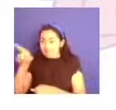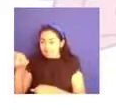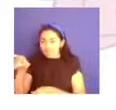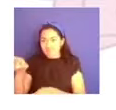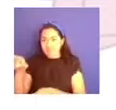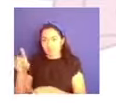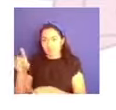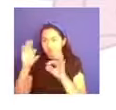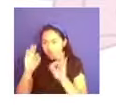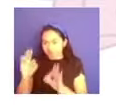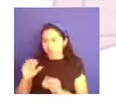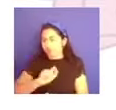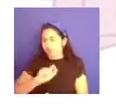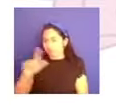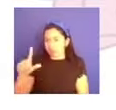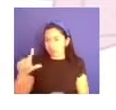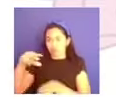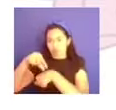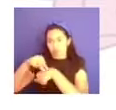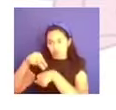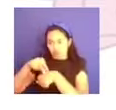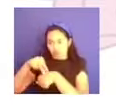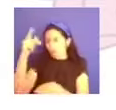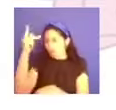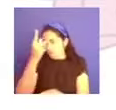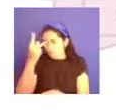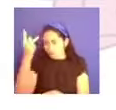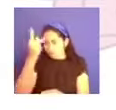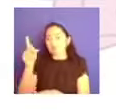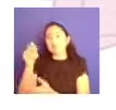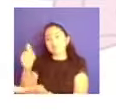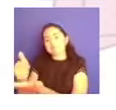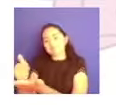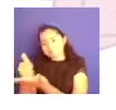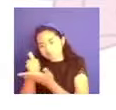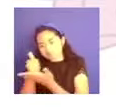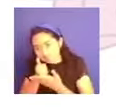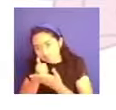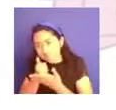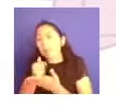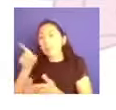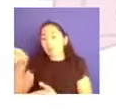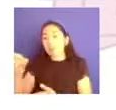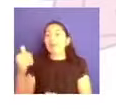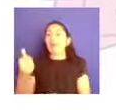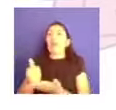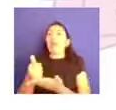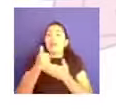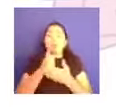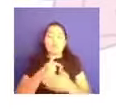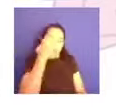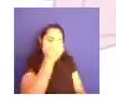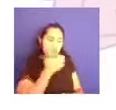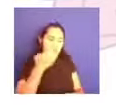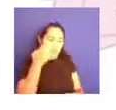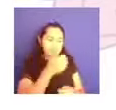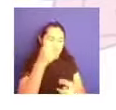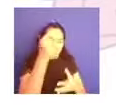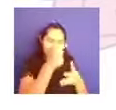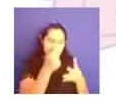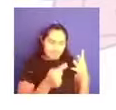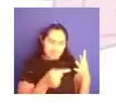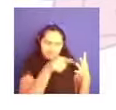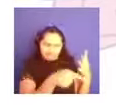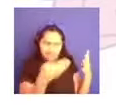que en este caso es un médico psiquiatra, para cumplir ciertos criterios que determinen precisamente si estoy